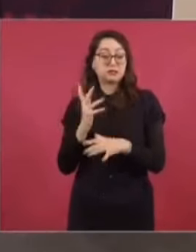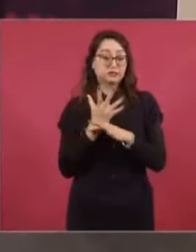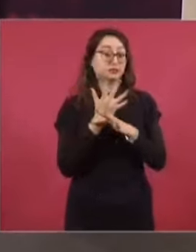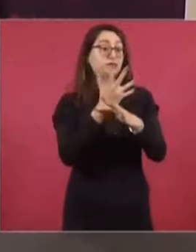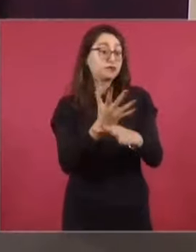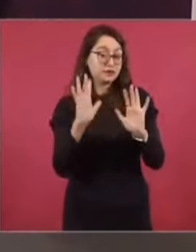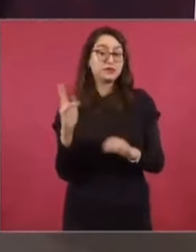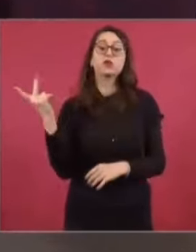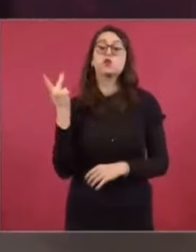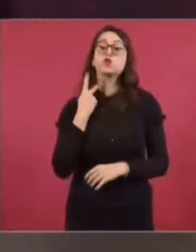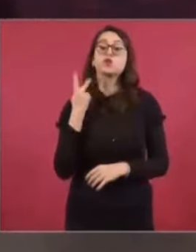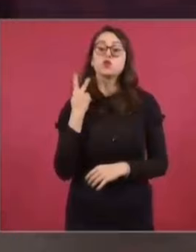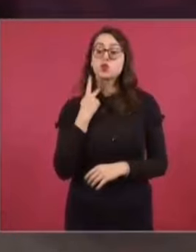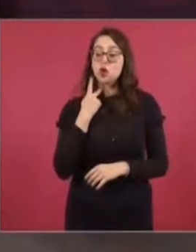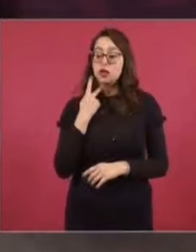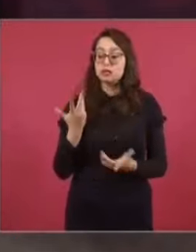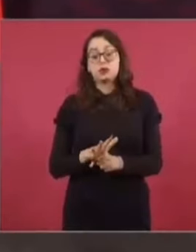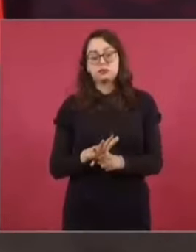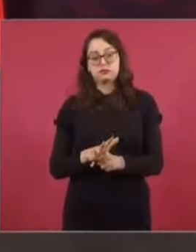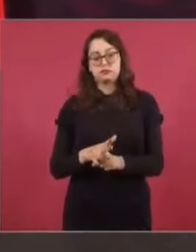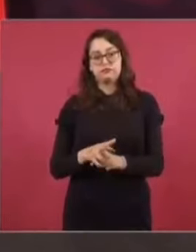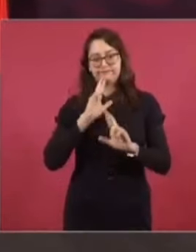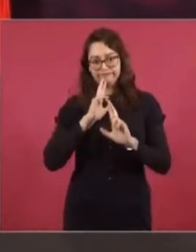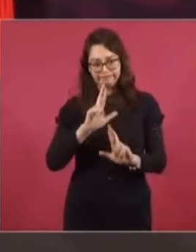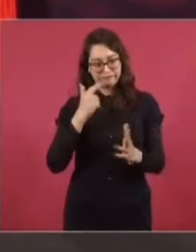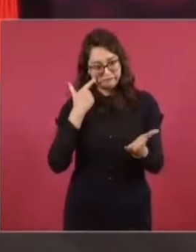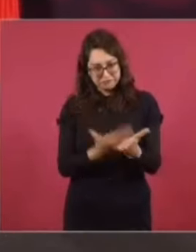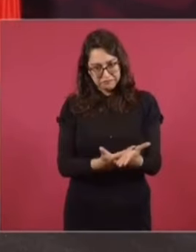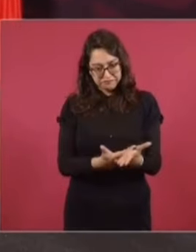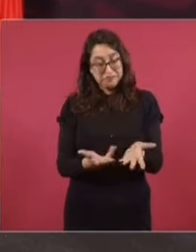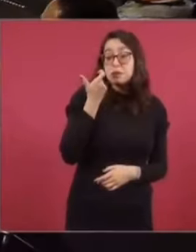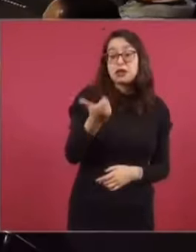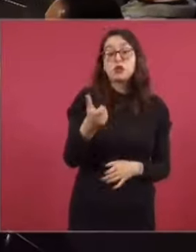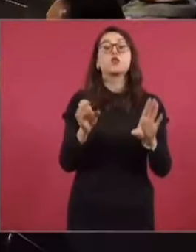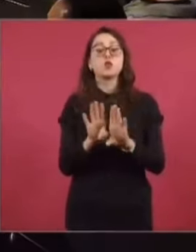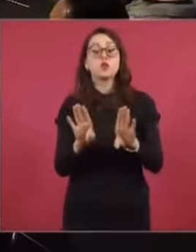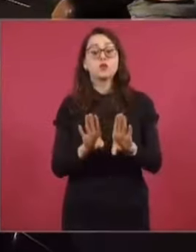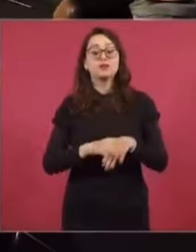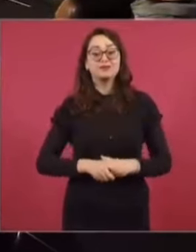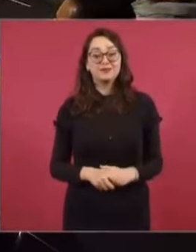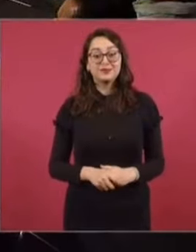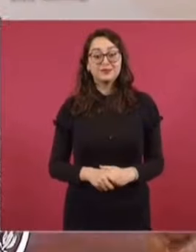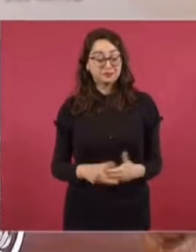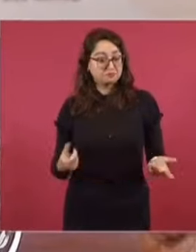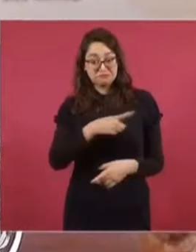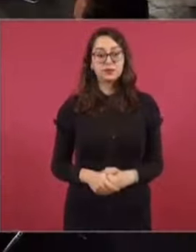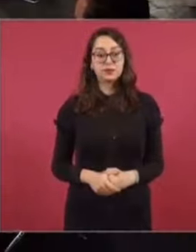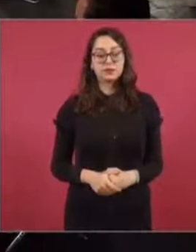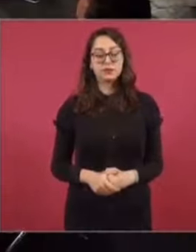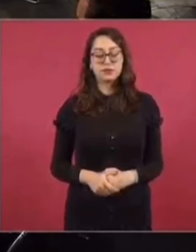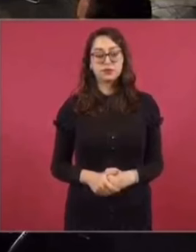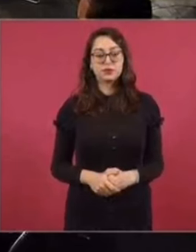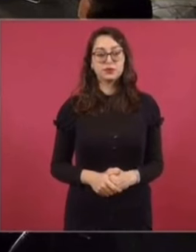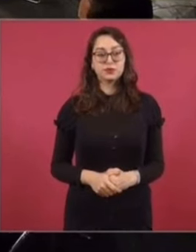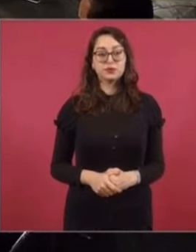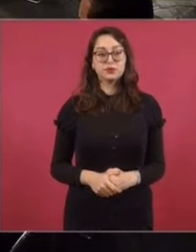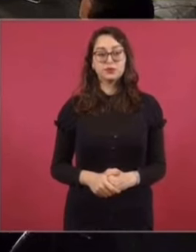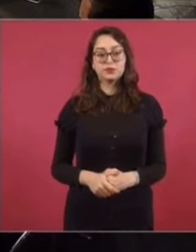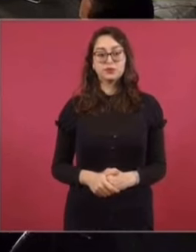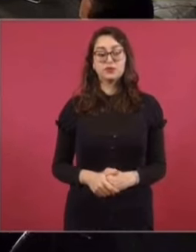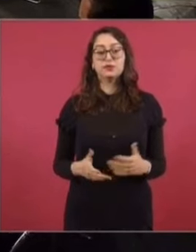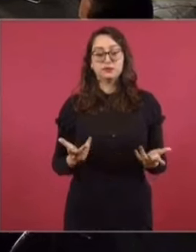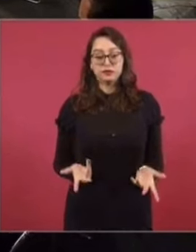son los resultados. Vean cómo están los precios del gas. Y podríamos incluso, ¿cuándo inicia